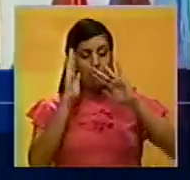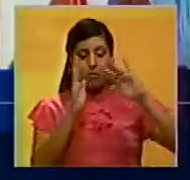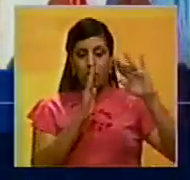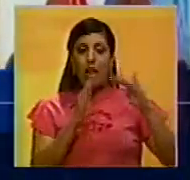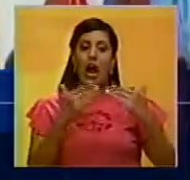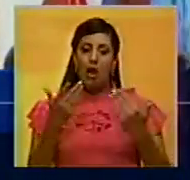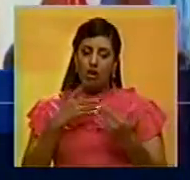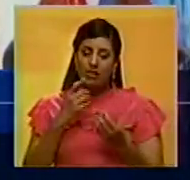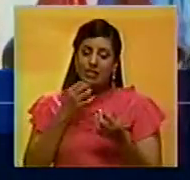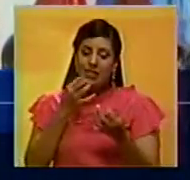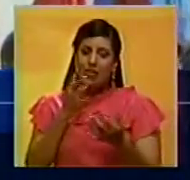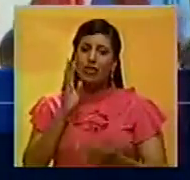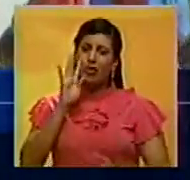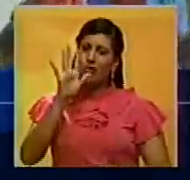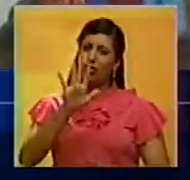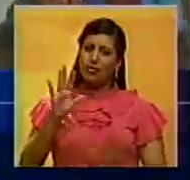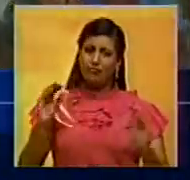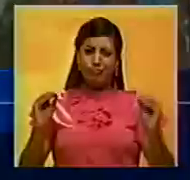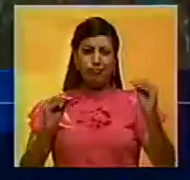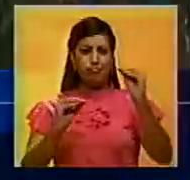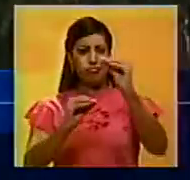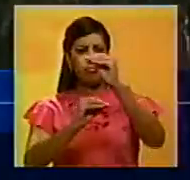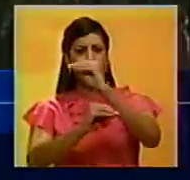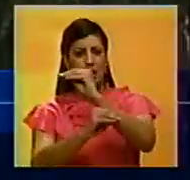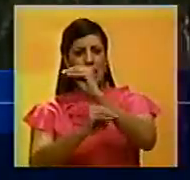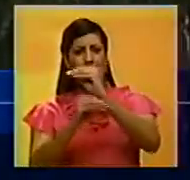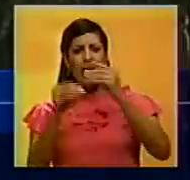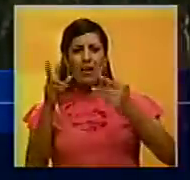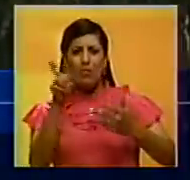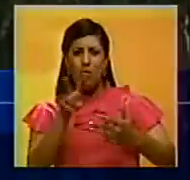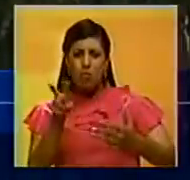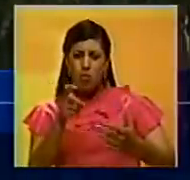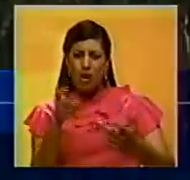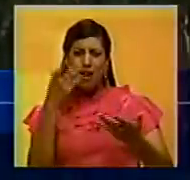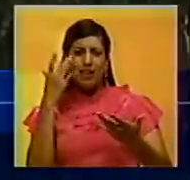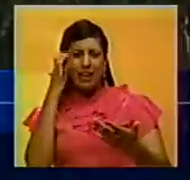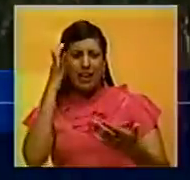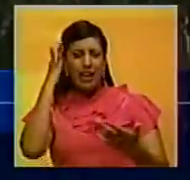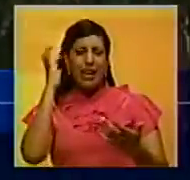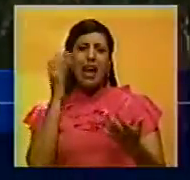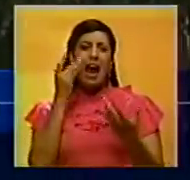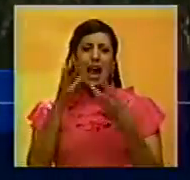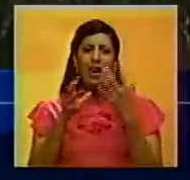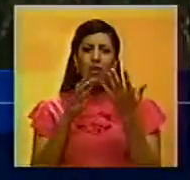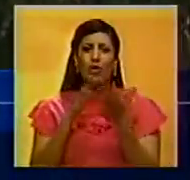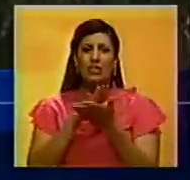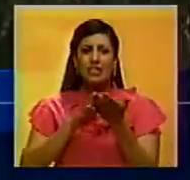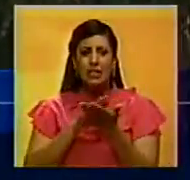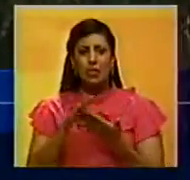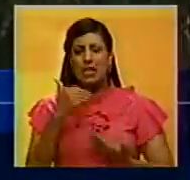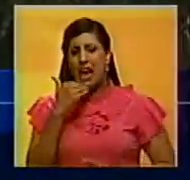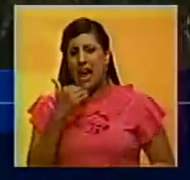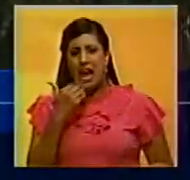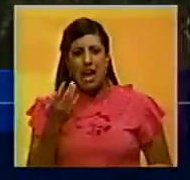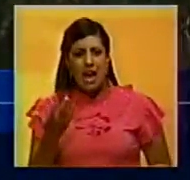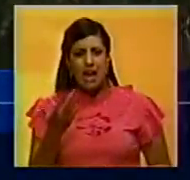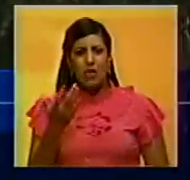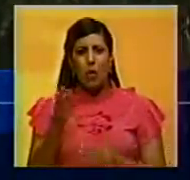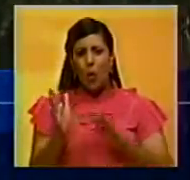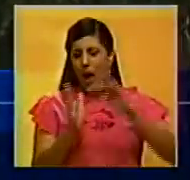resulta un contrasentido que se busque involucrarla en la situación o en una situación